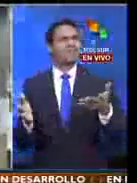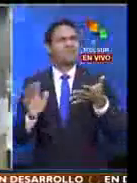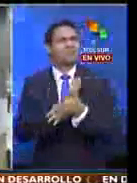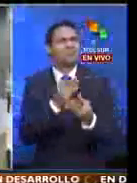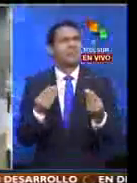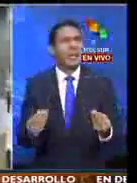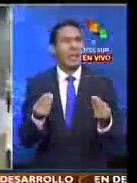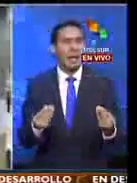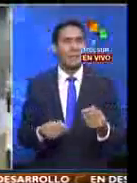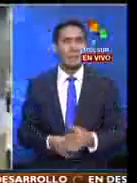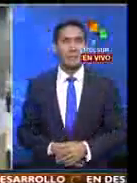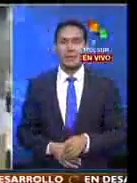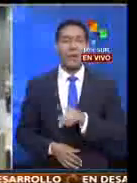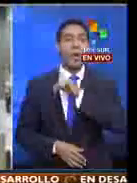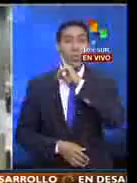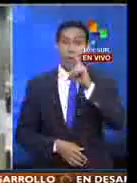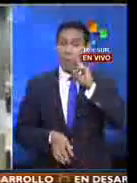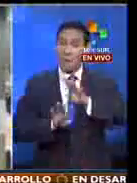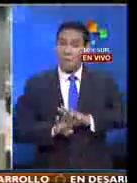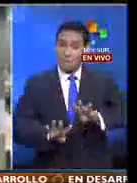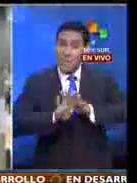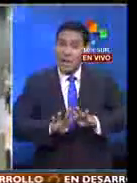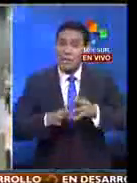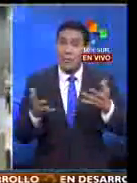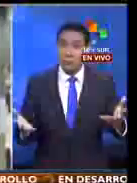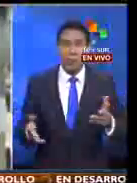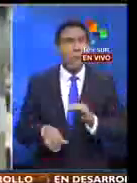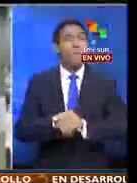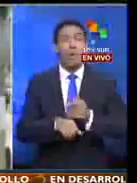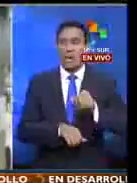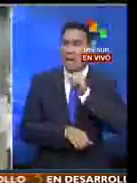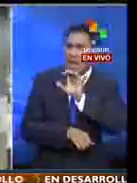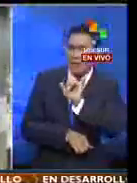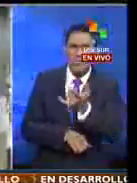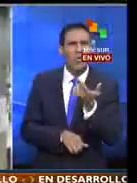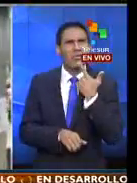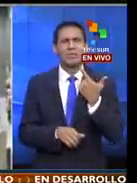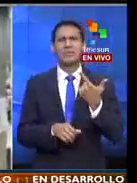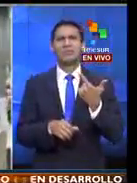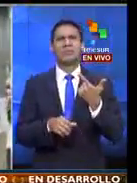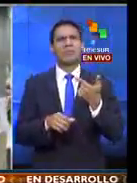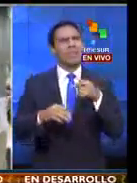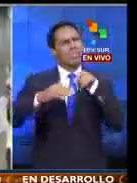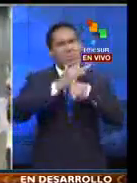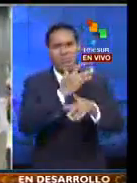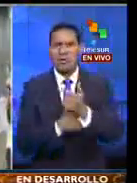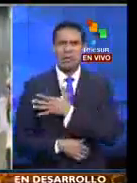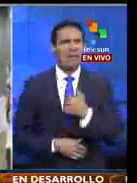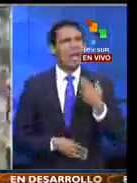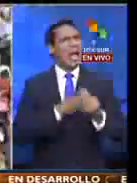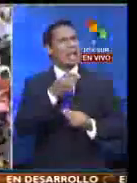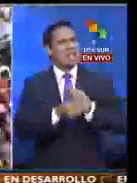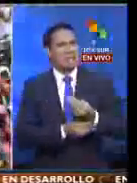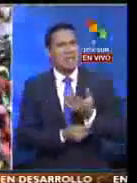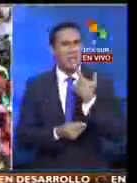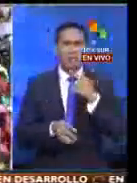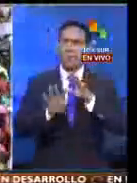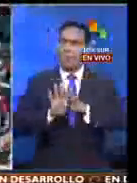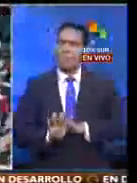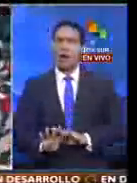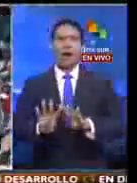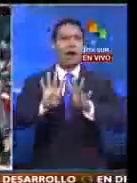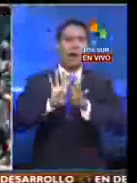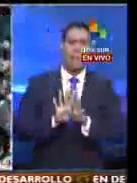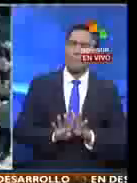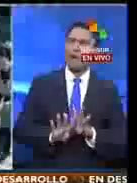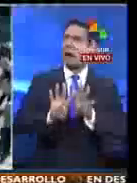denominado esta marcha, marcha de pies cansados, porque van a ritmo muy lento y van haciendo pausas